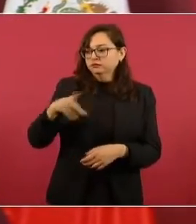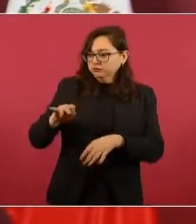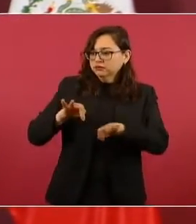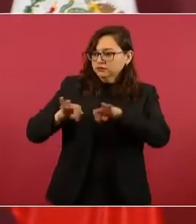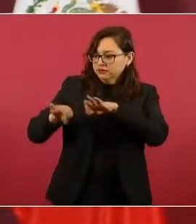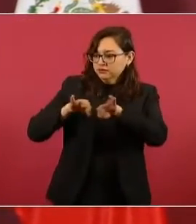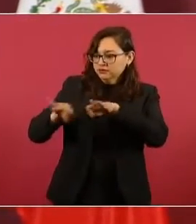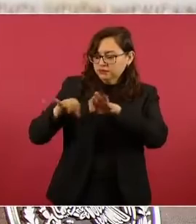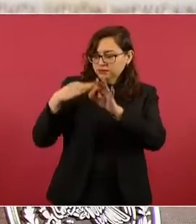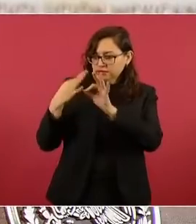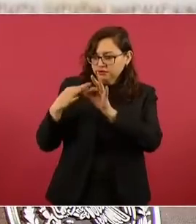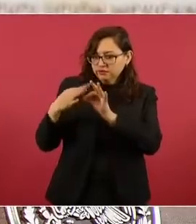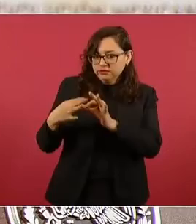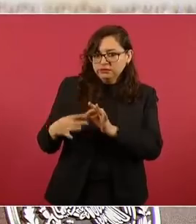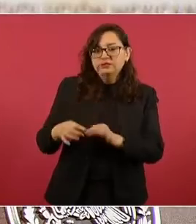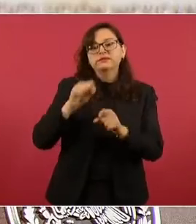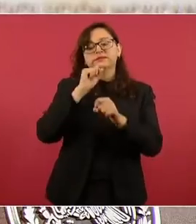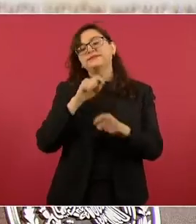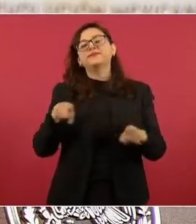Poder Judicial.